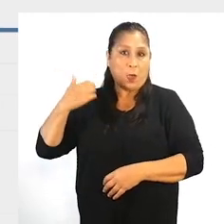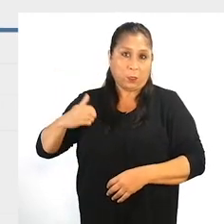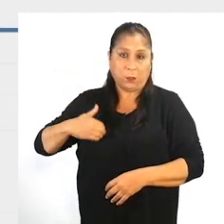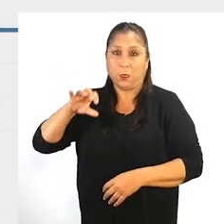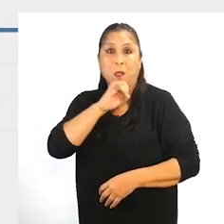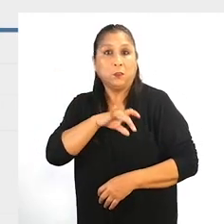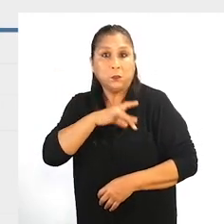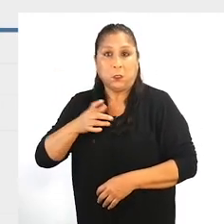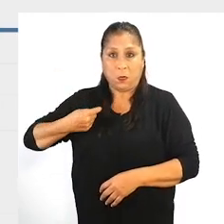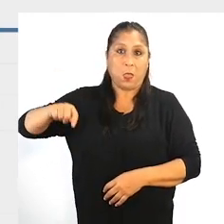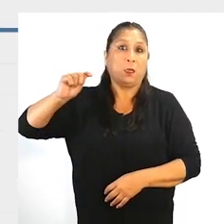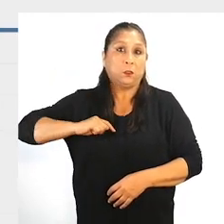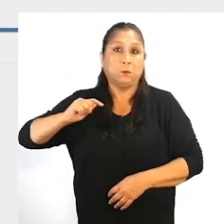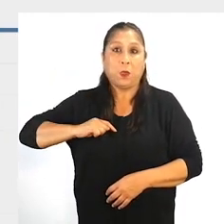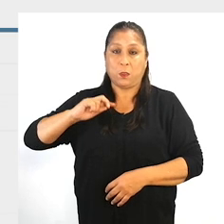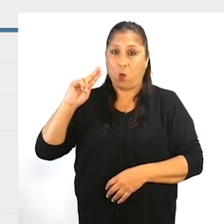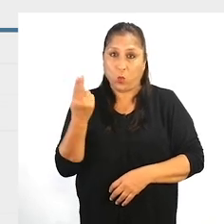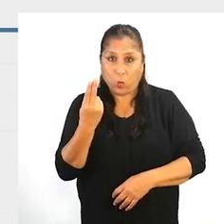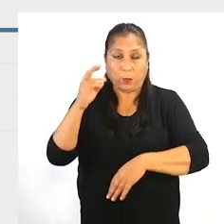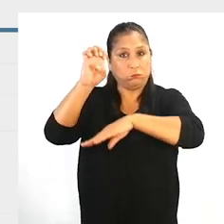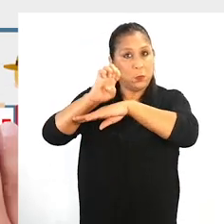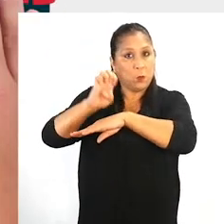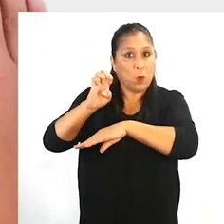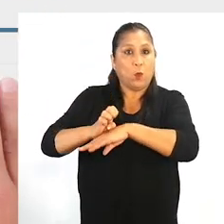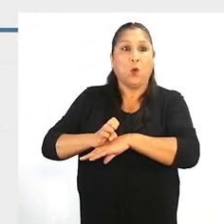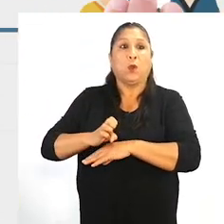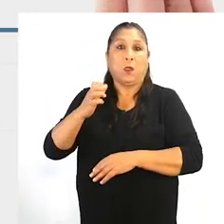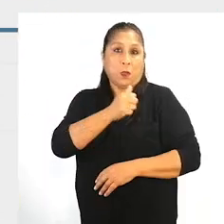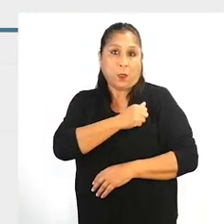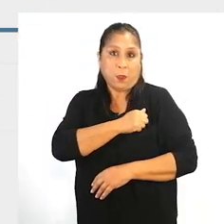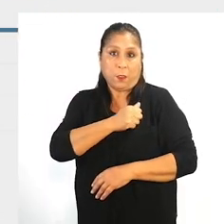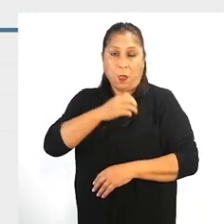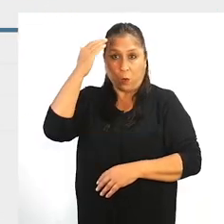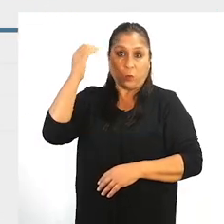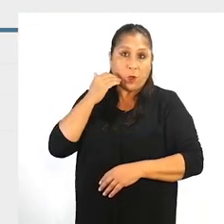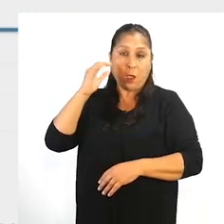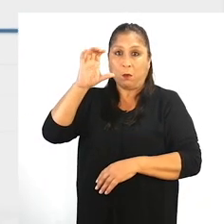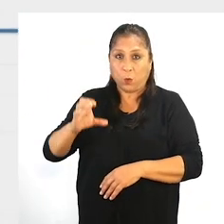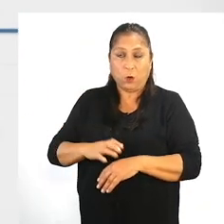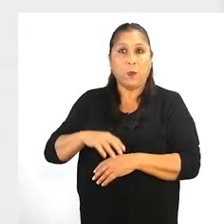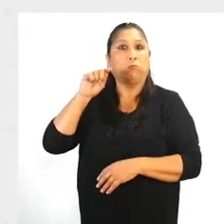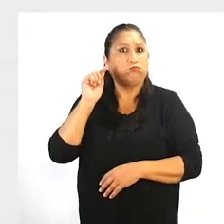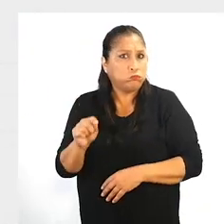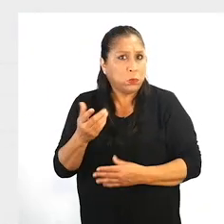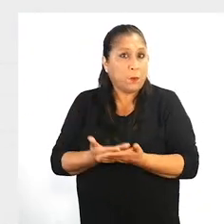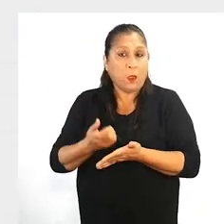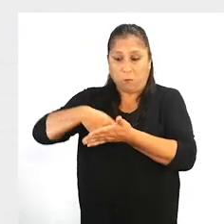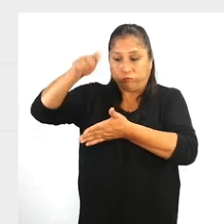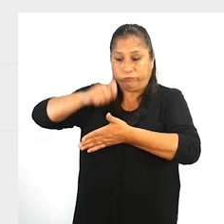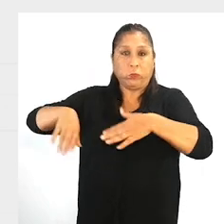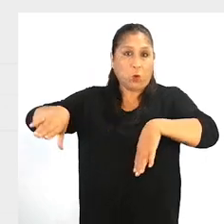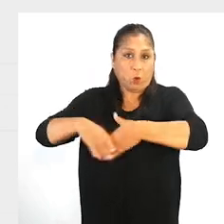Chile, España, Uruguay, Ecuador, Canadá, Corea y Colombia. Asimismo, ha